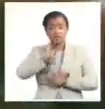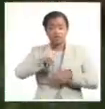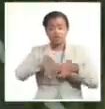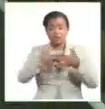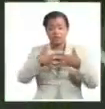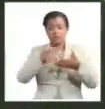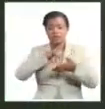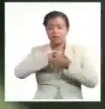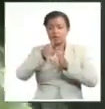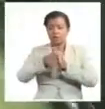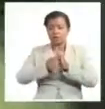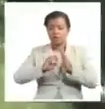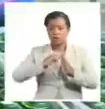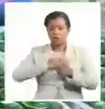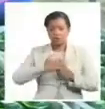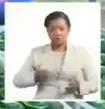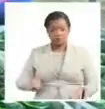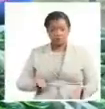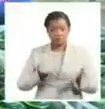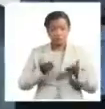proyectos de desarrollo local.